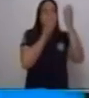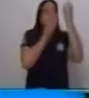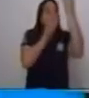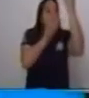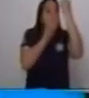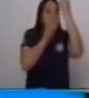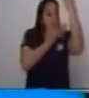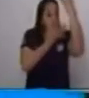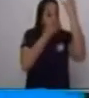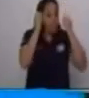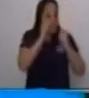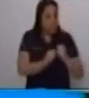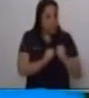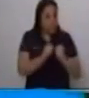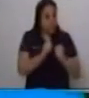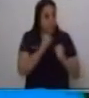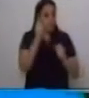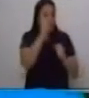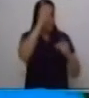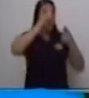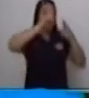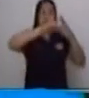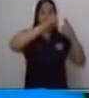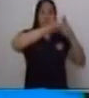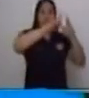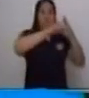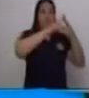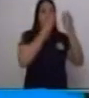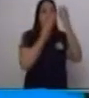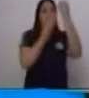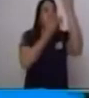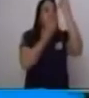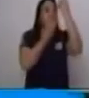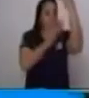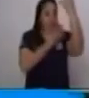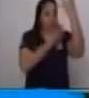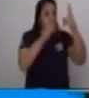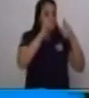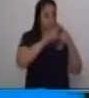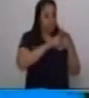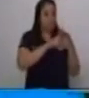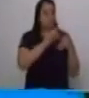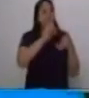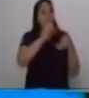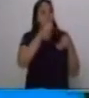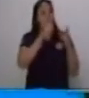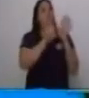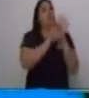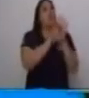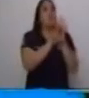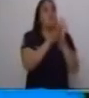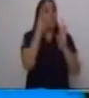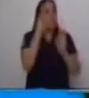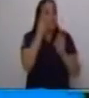Estas informan. Esta es nuestra palabra clave. ¿Sí? Y vamos a ver un ejemplo.